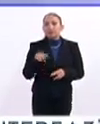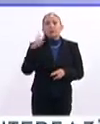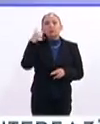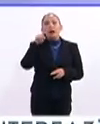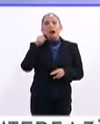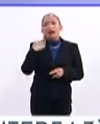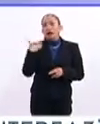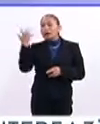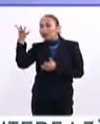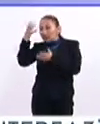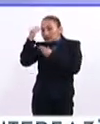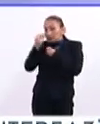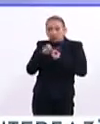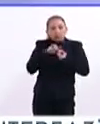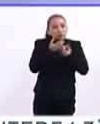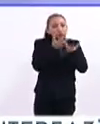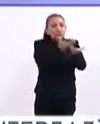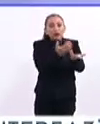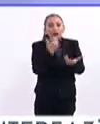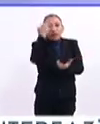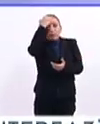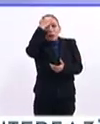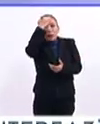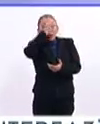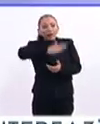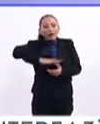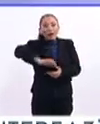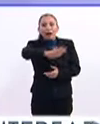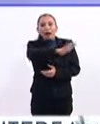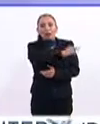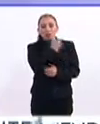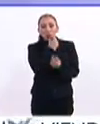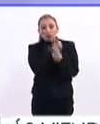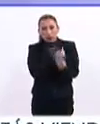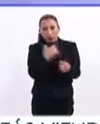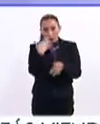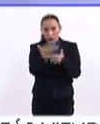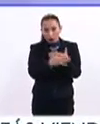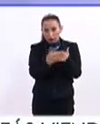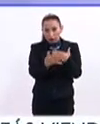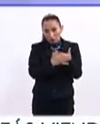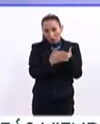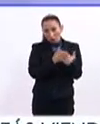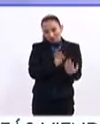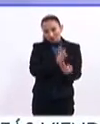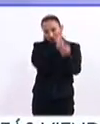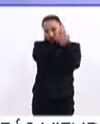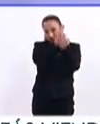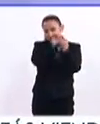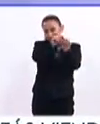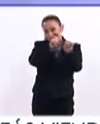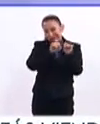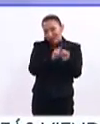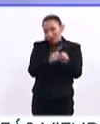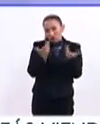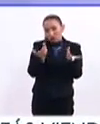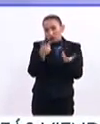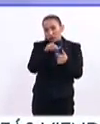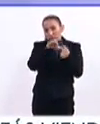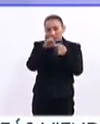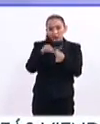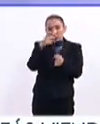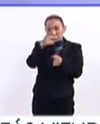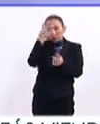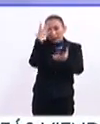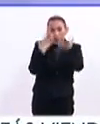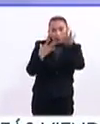pues para transmitirle todo este conocimiento y toda esta experiencia a los niños que vas a estar, pues, guiando en